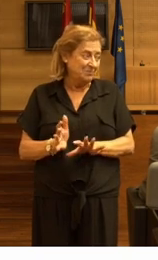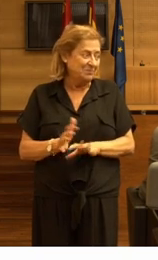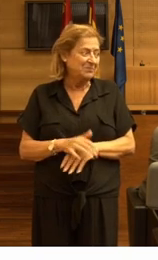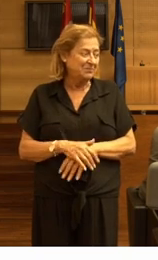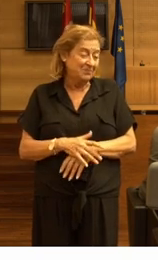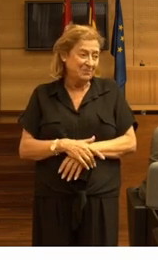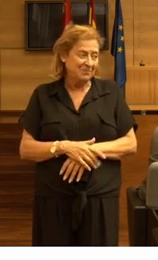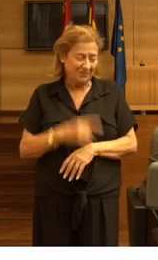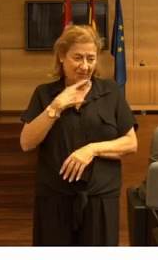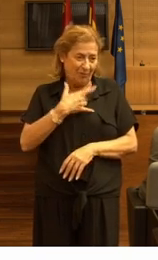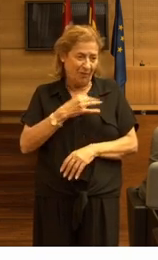Gracias. Gracias. Gracias. Gracias.